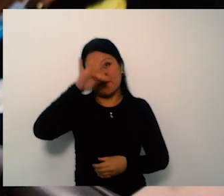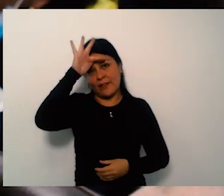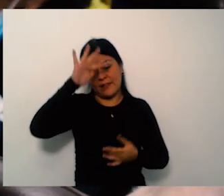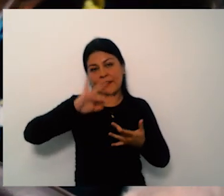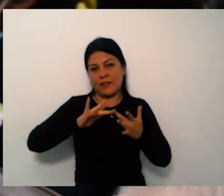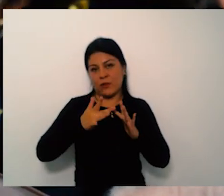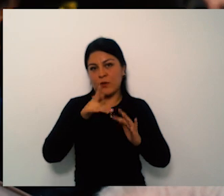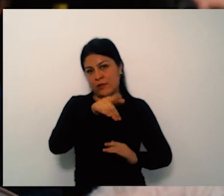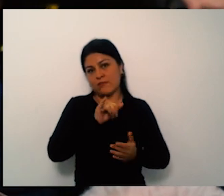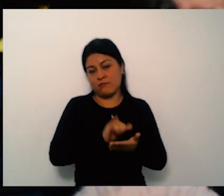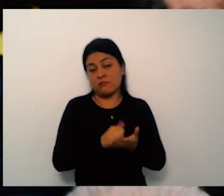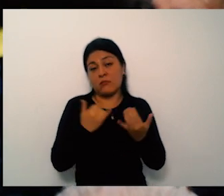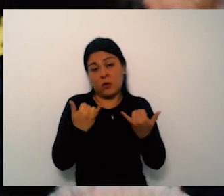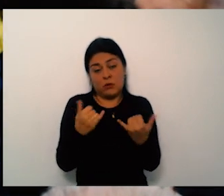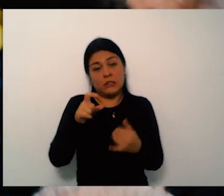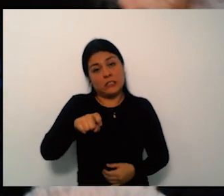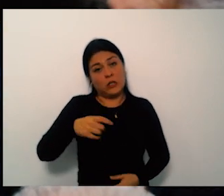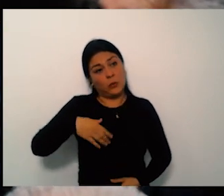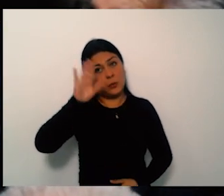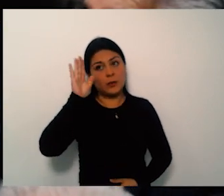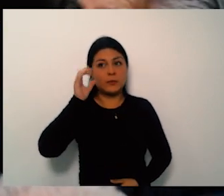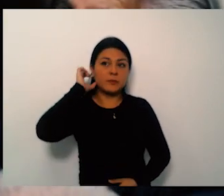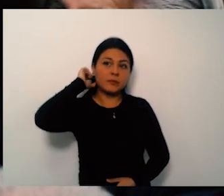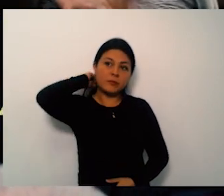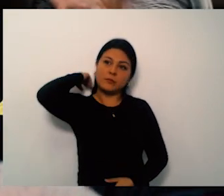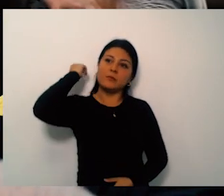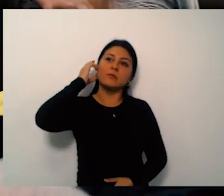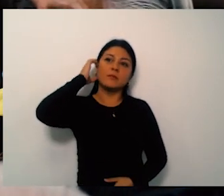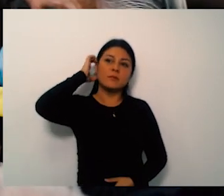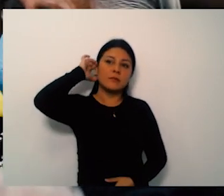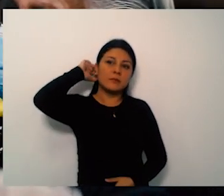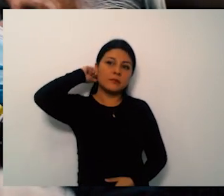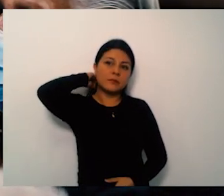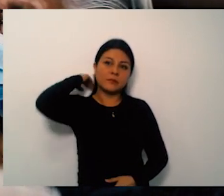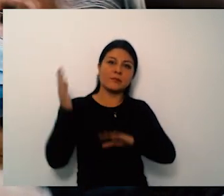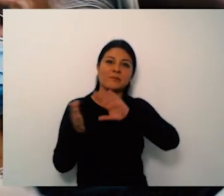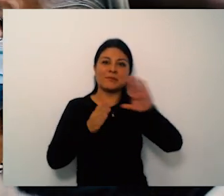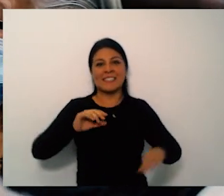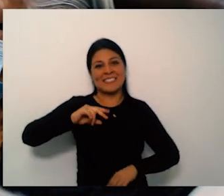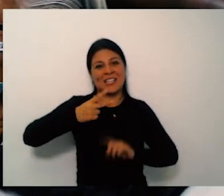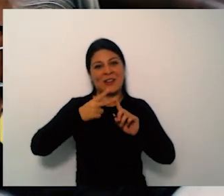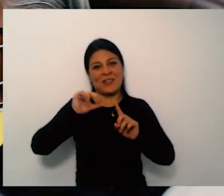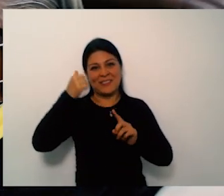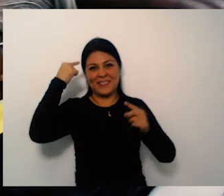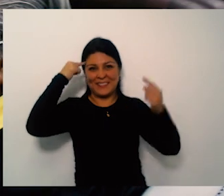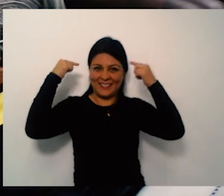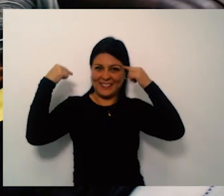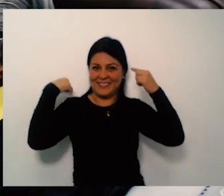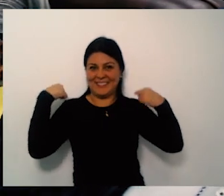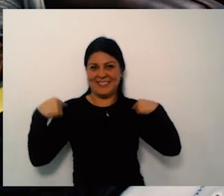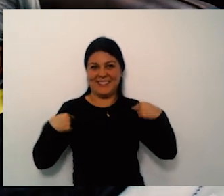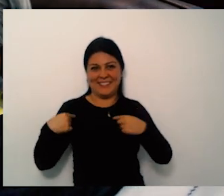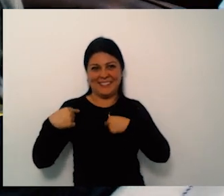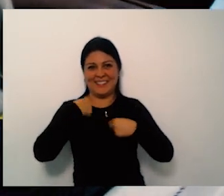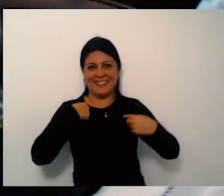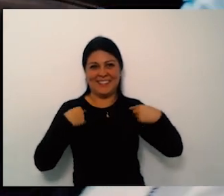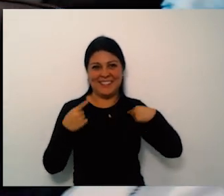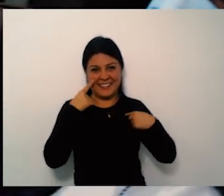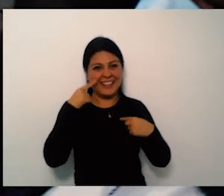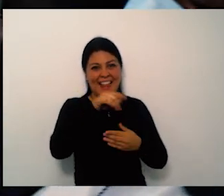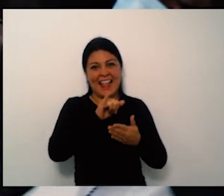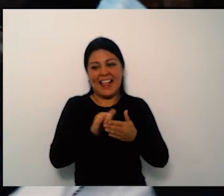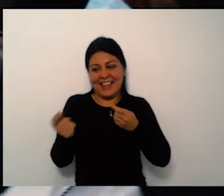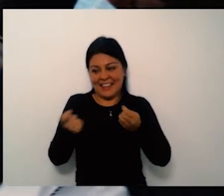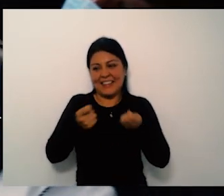eso es digno de un gran reconocimiento porque es que las obras no nacen solas tienen